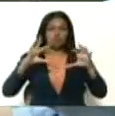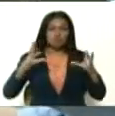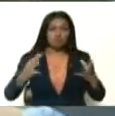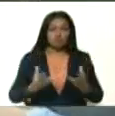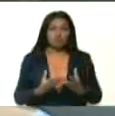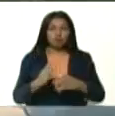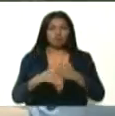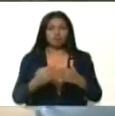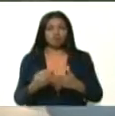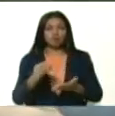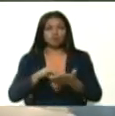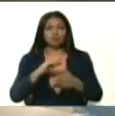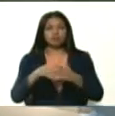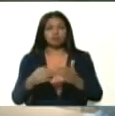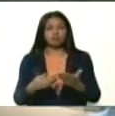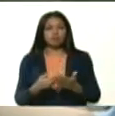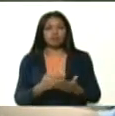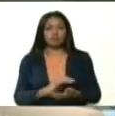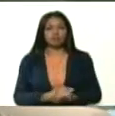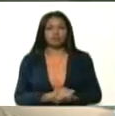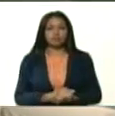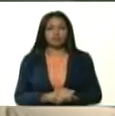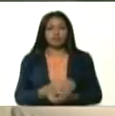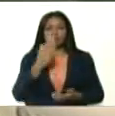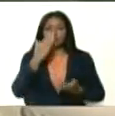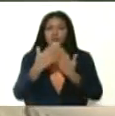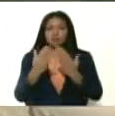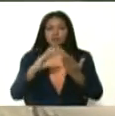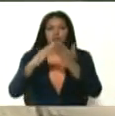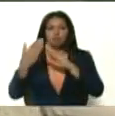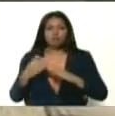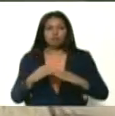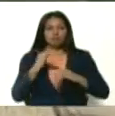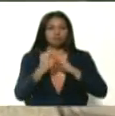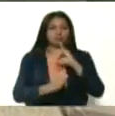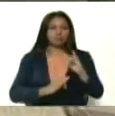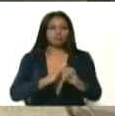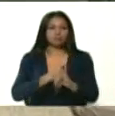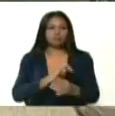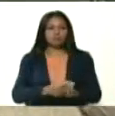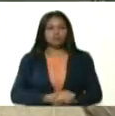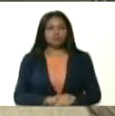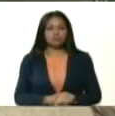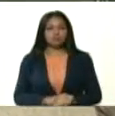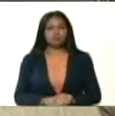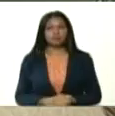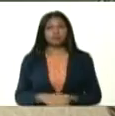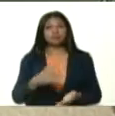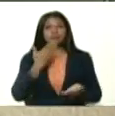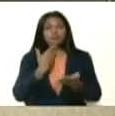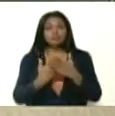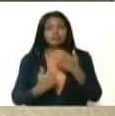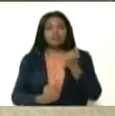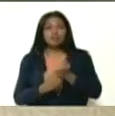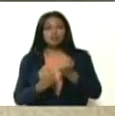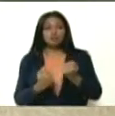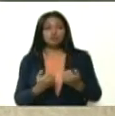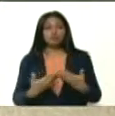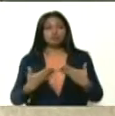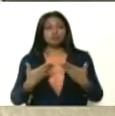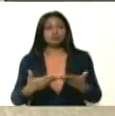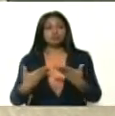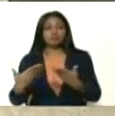nos coloca como ejemplo frente a la comunidad internacional. Es gracias a la solidaridad